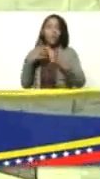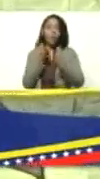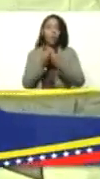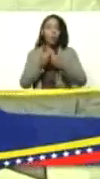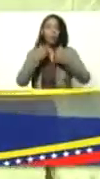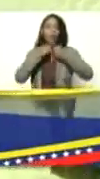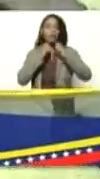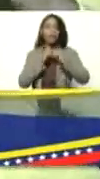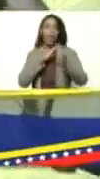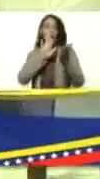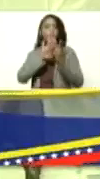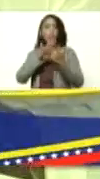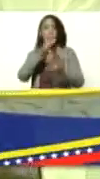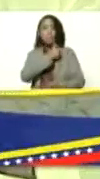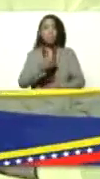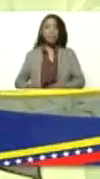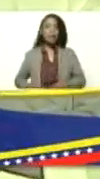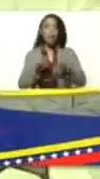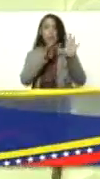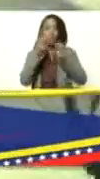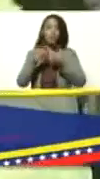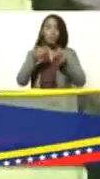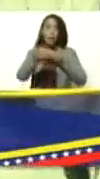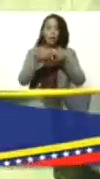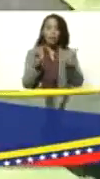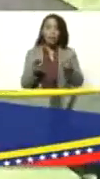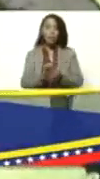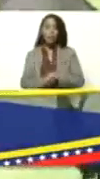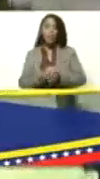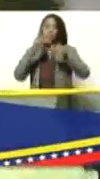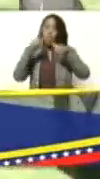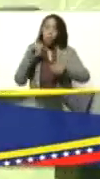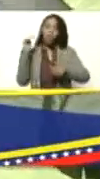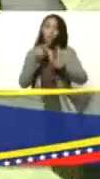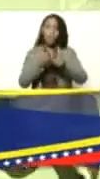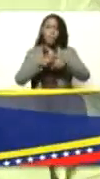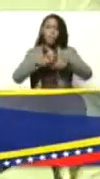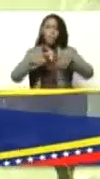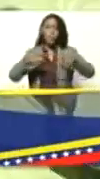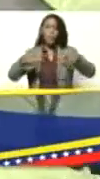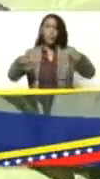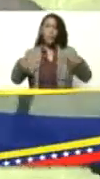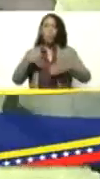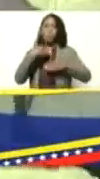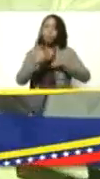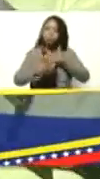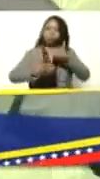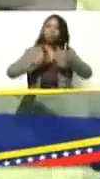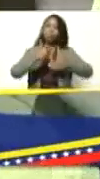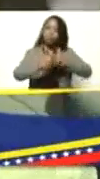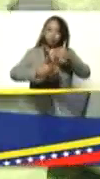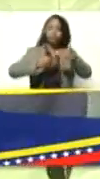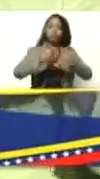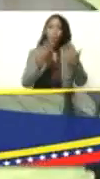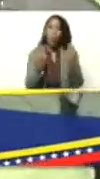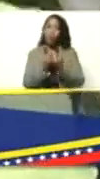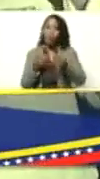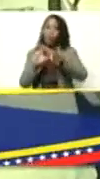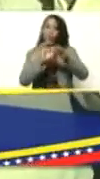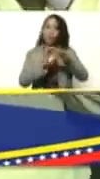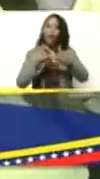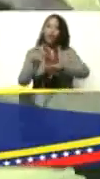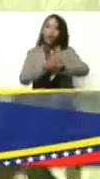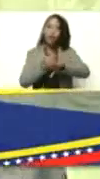un pase presidencial con 900 900 hectáreas y hoy venimos creciendo poco a poco y vamos de la mano con nuestro gobierno